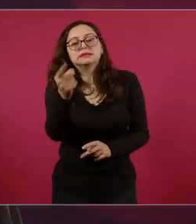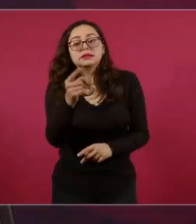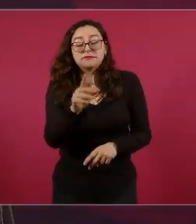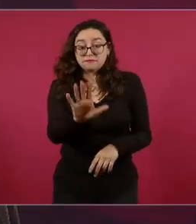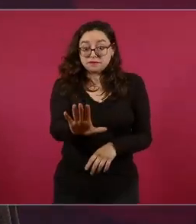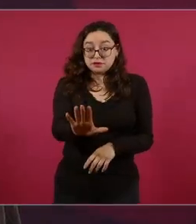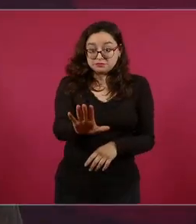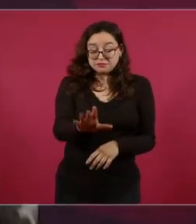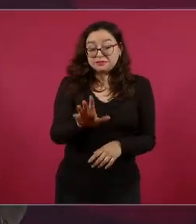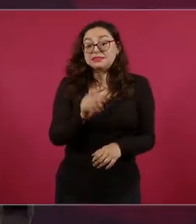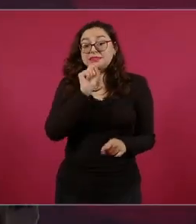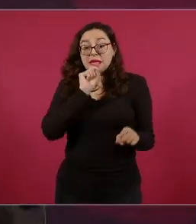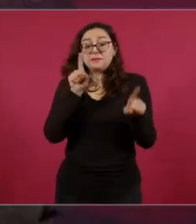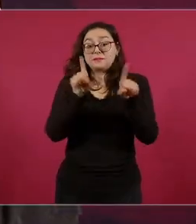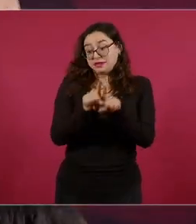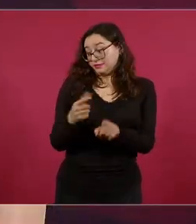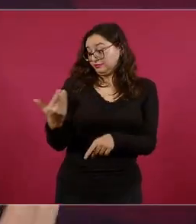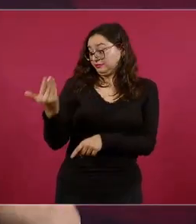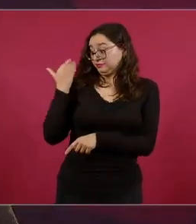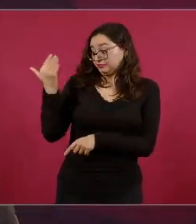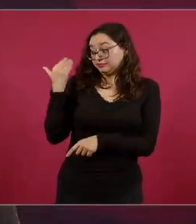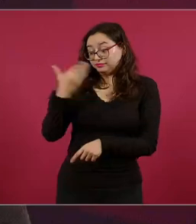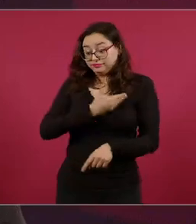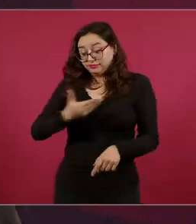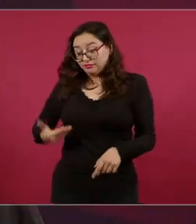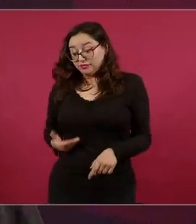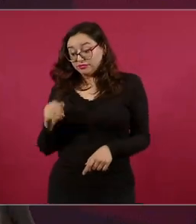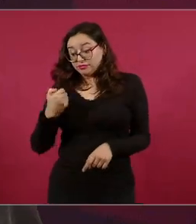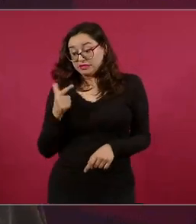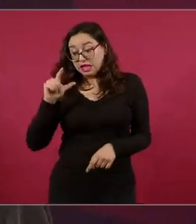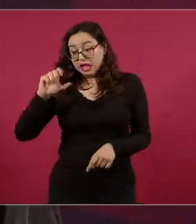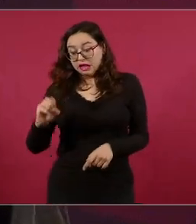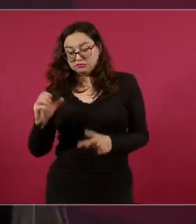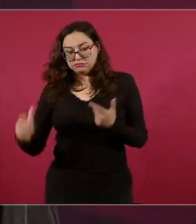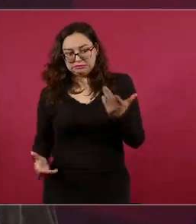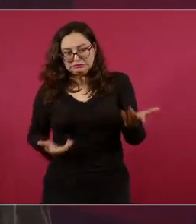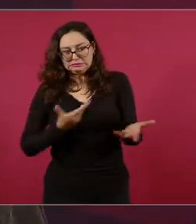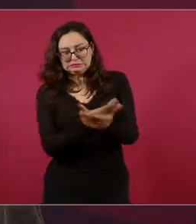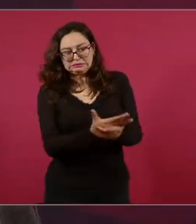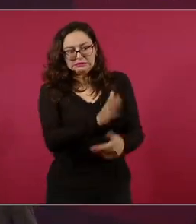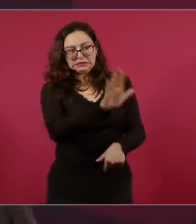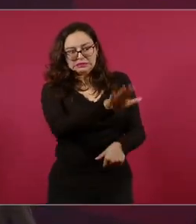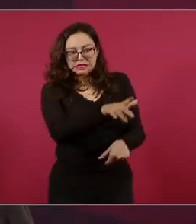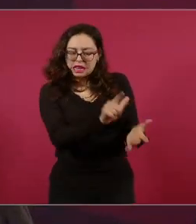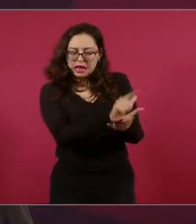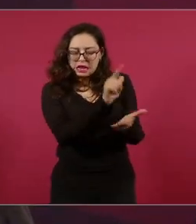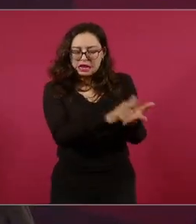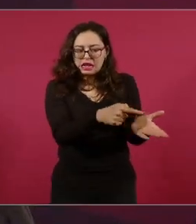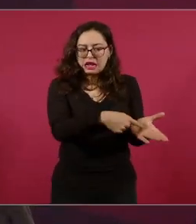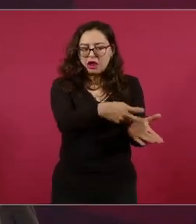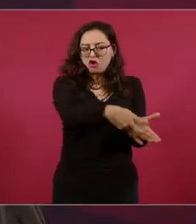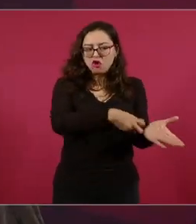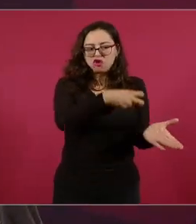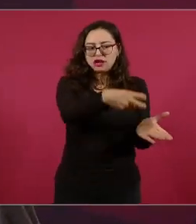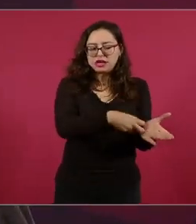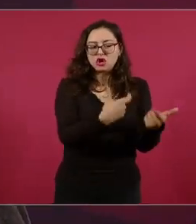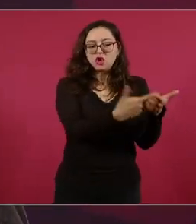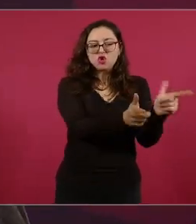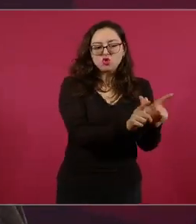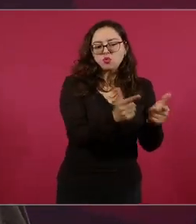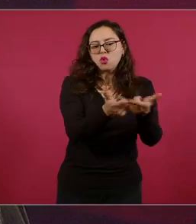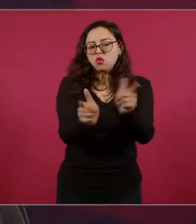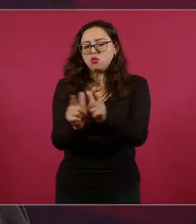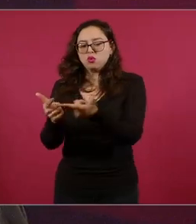proponía que cada partido se le asignara a diputados por el porcentaje de votos que obtuvieran las urnas, ellos